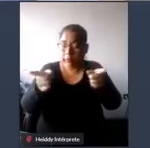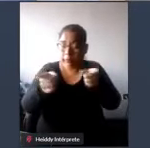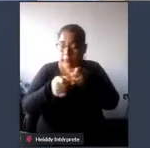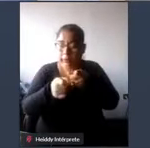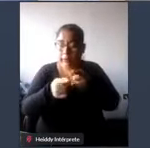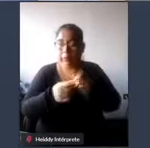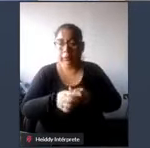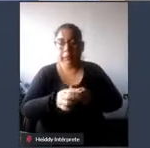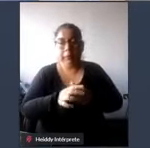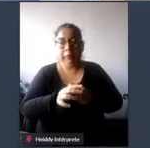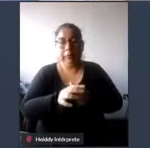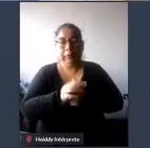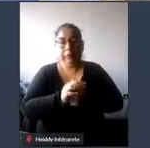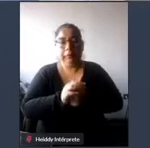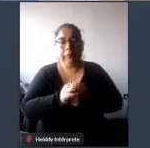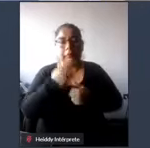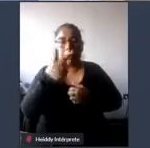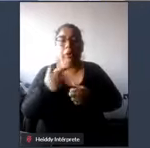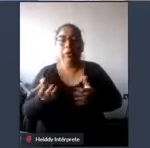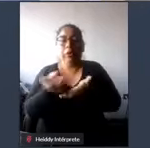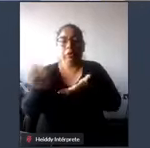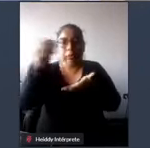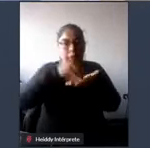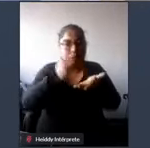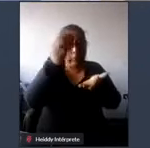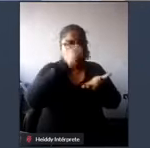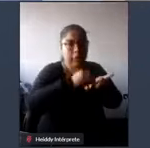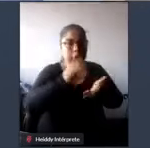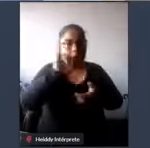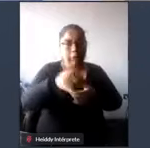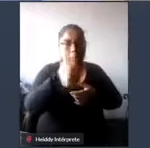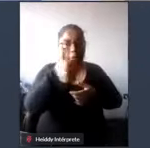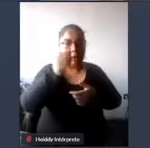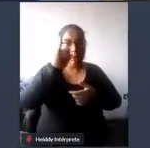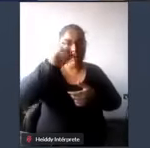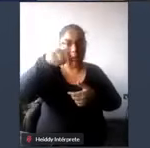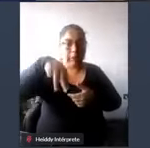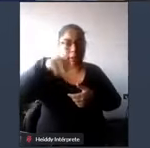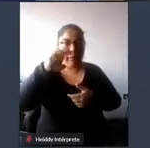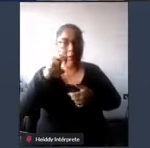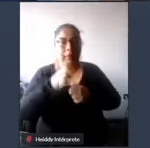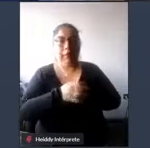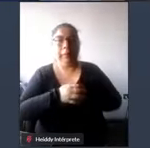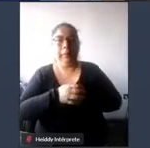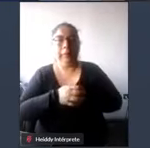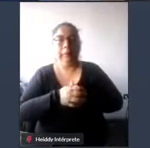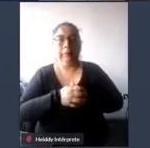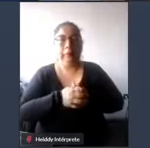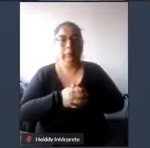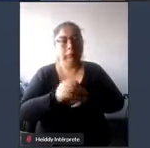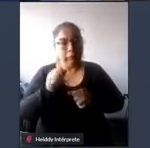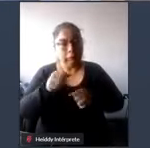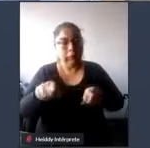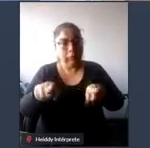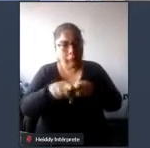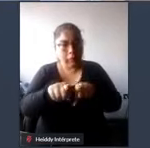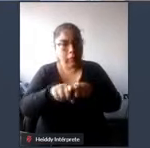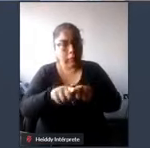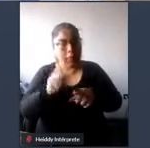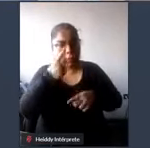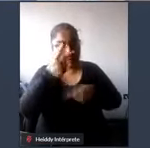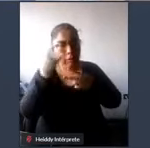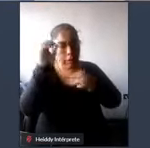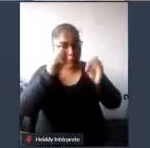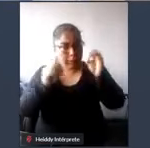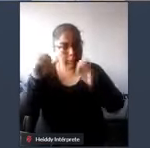y entre ellos los aportes del señor Jaime Huerta también he tenido la oportunidad